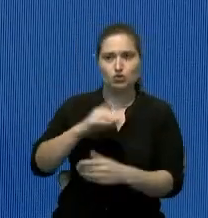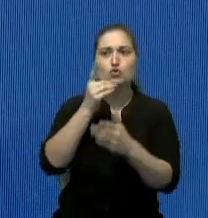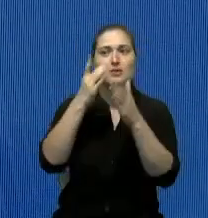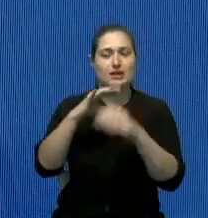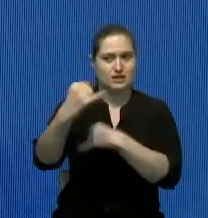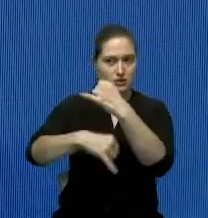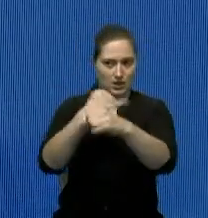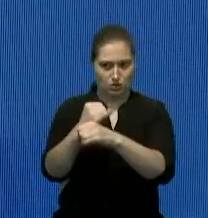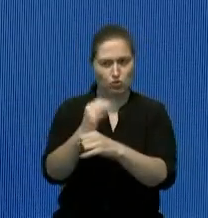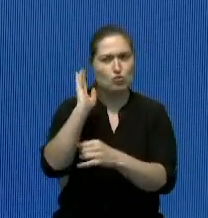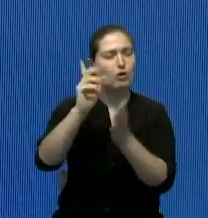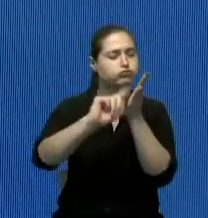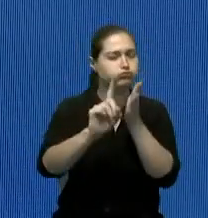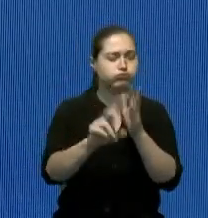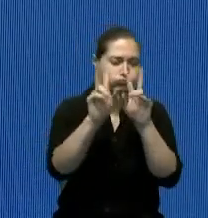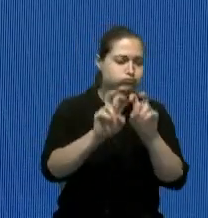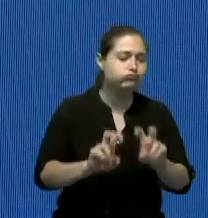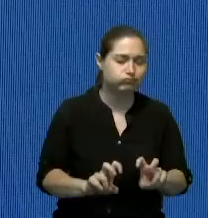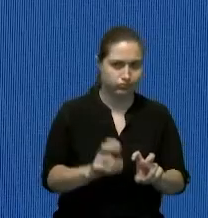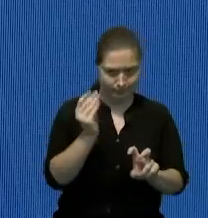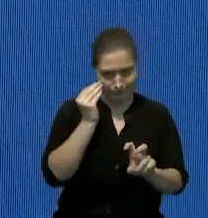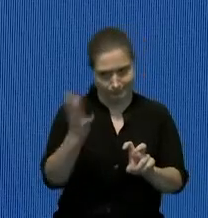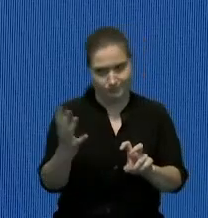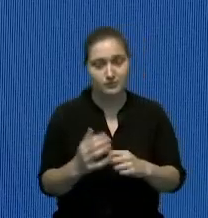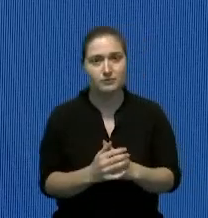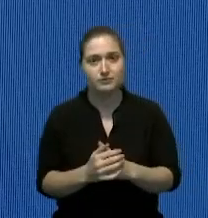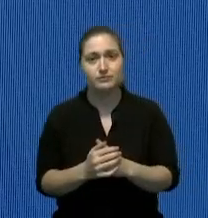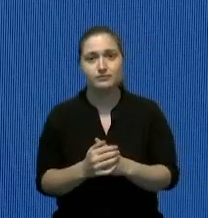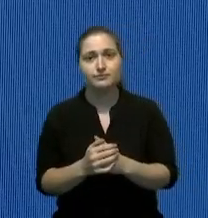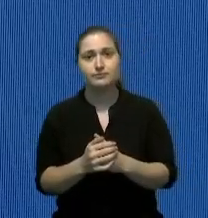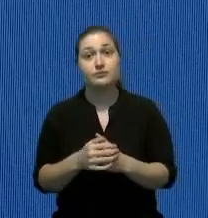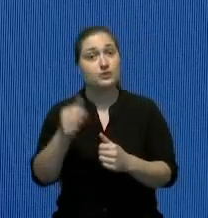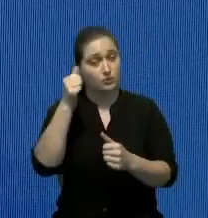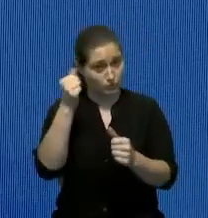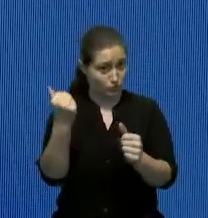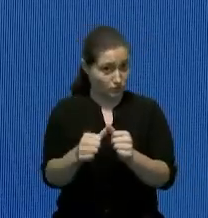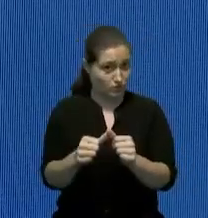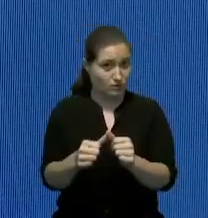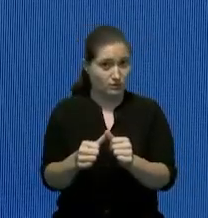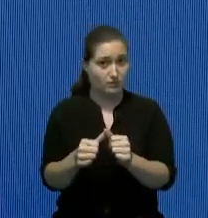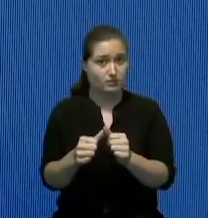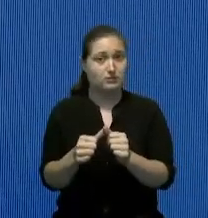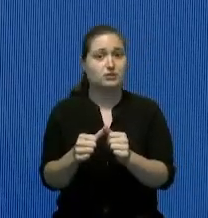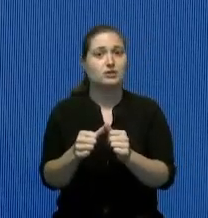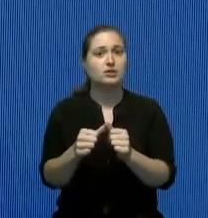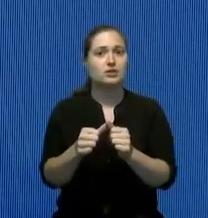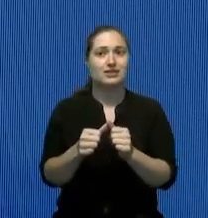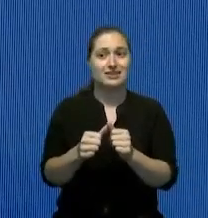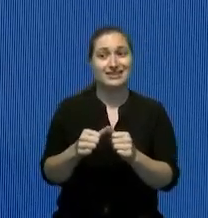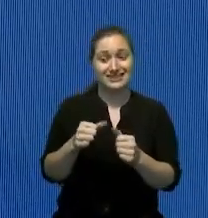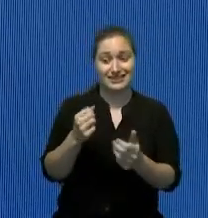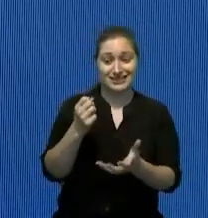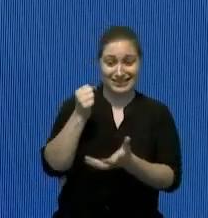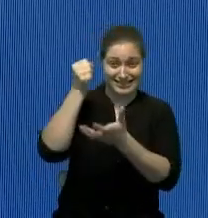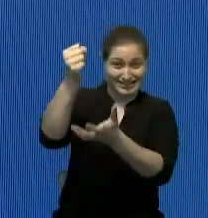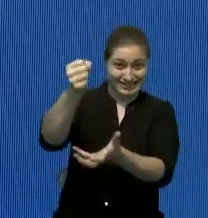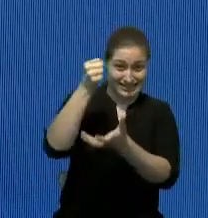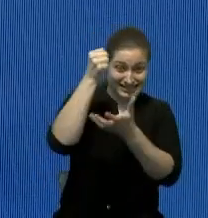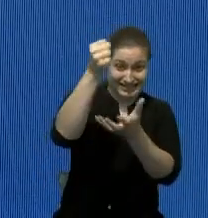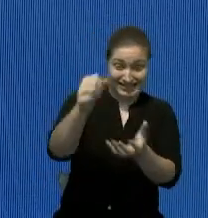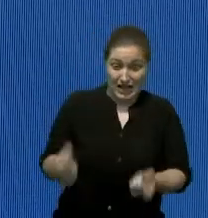recuerda también que hay toda una opinión muy generalizada de limitar esos fondos de